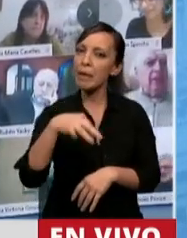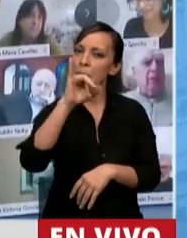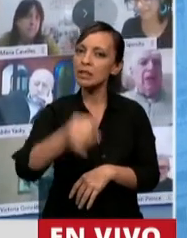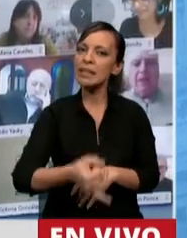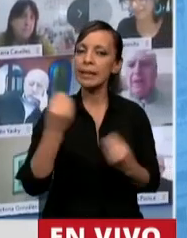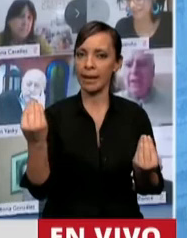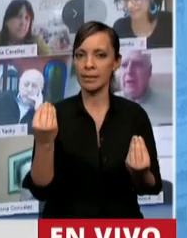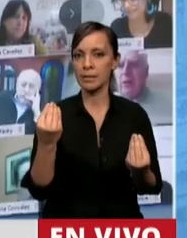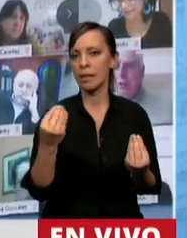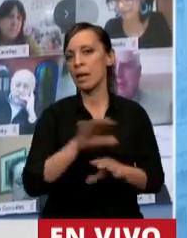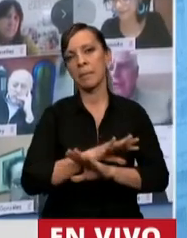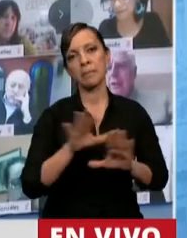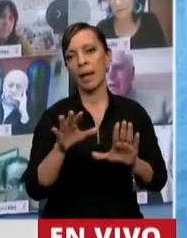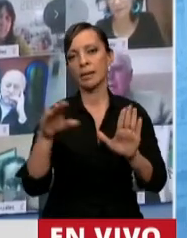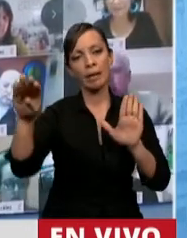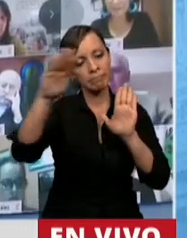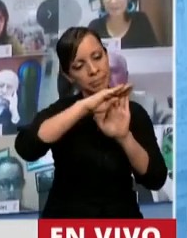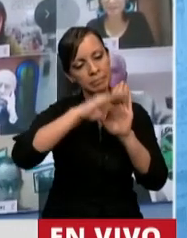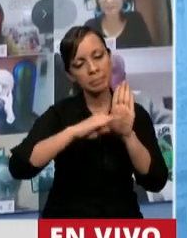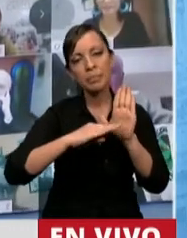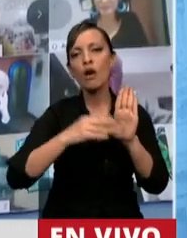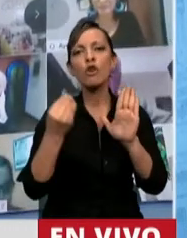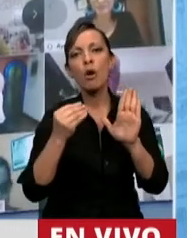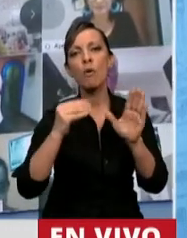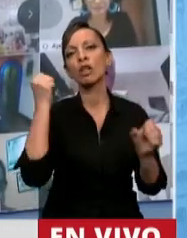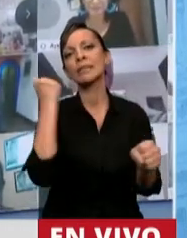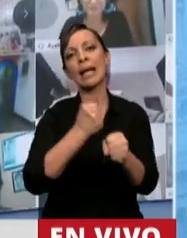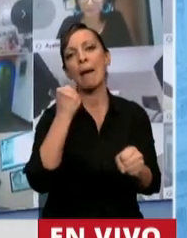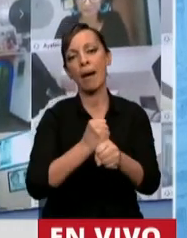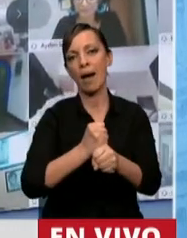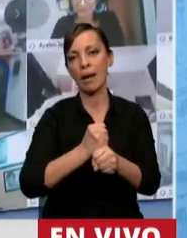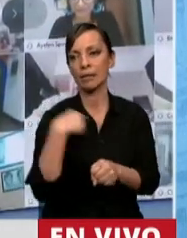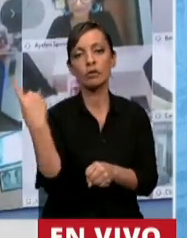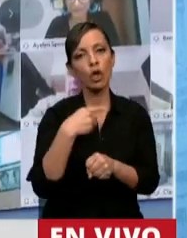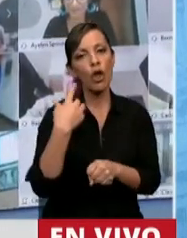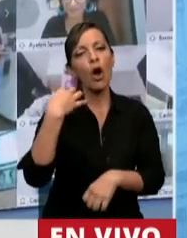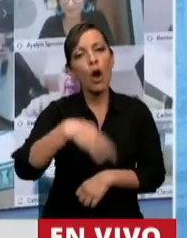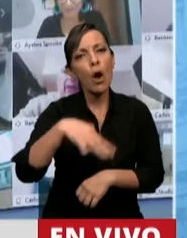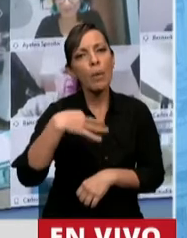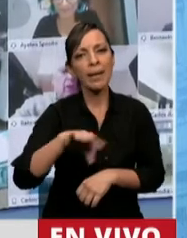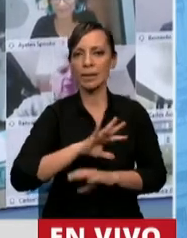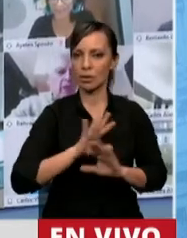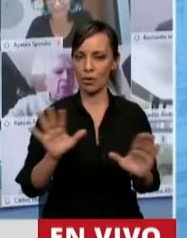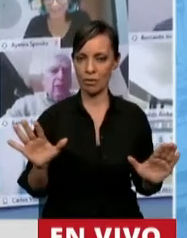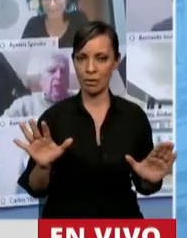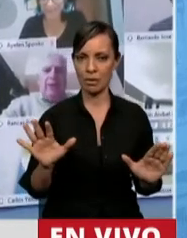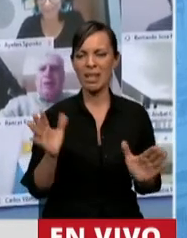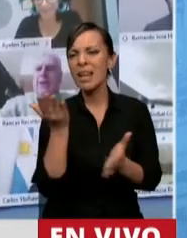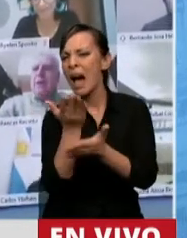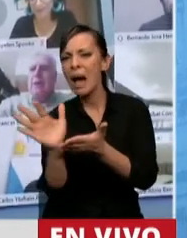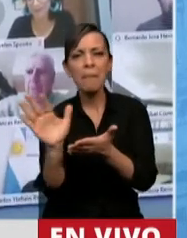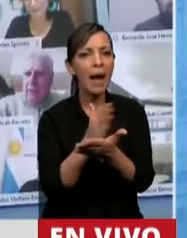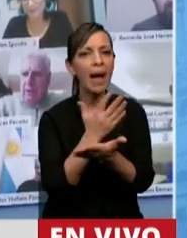es de una vez por todas encarar la agenda de trabajo a la que nos debemos independientemente de las